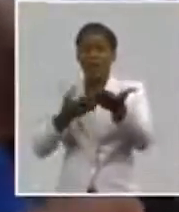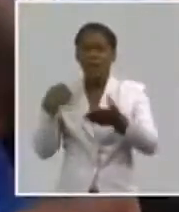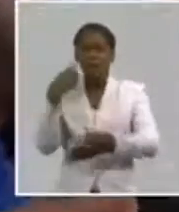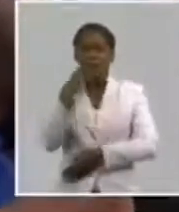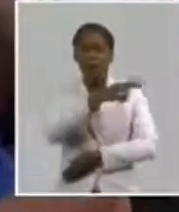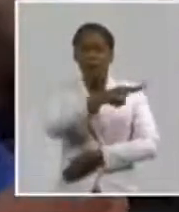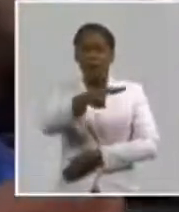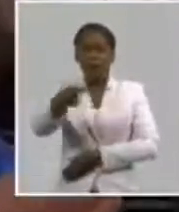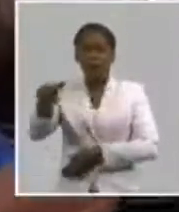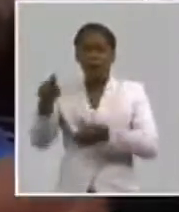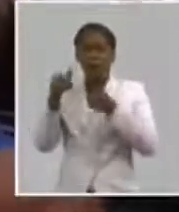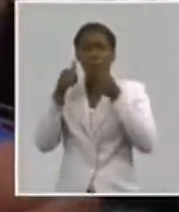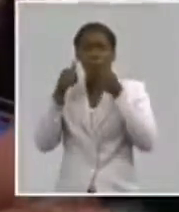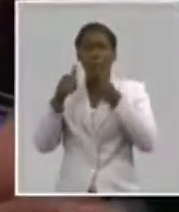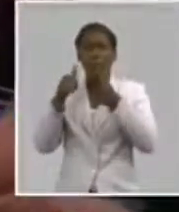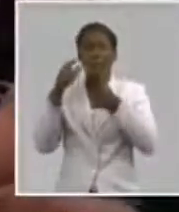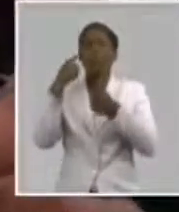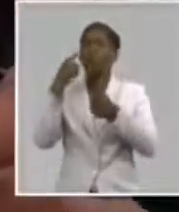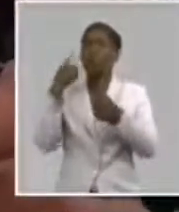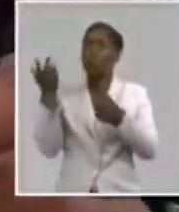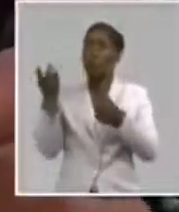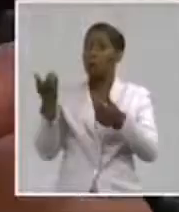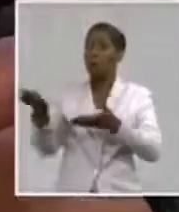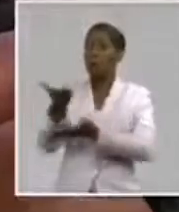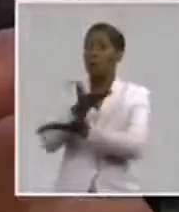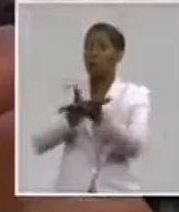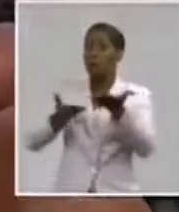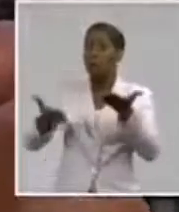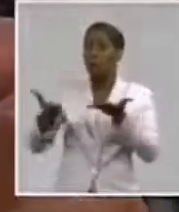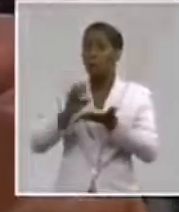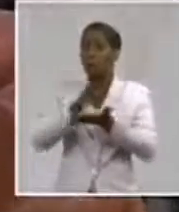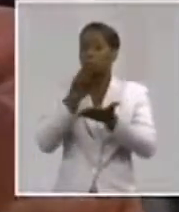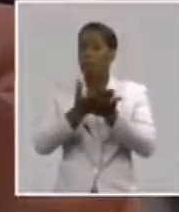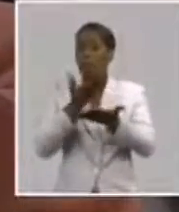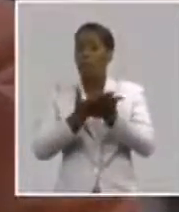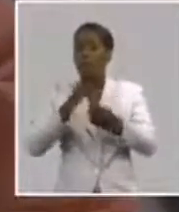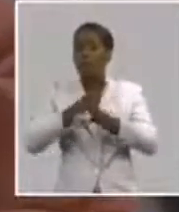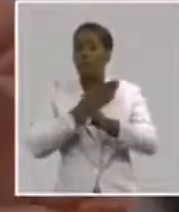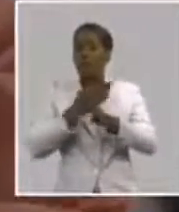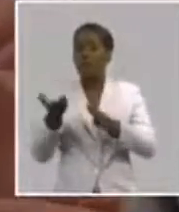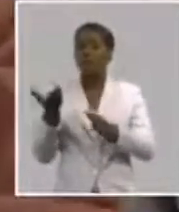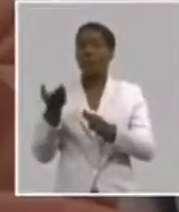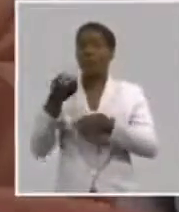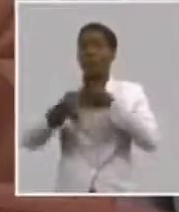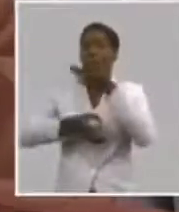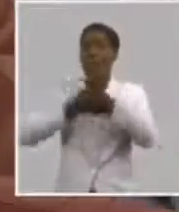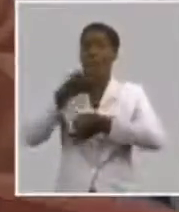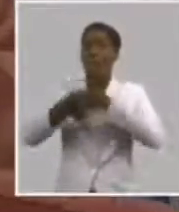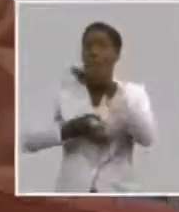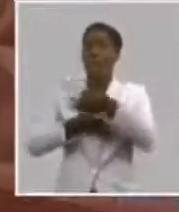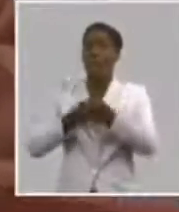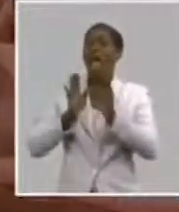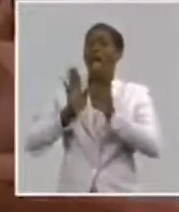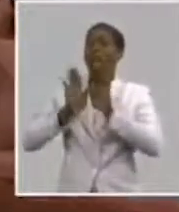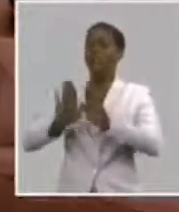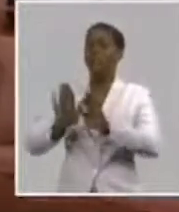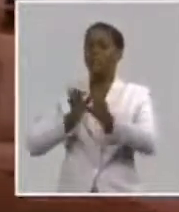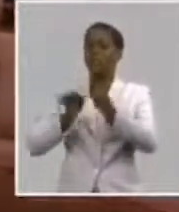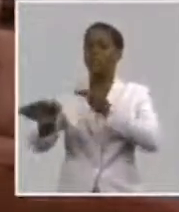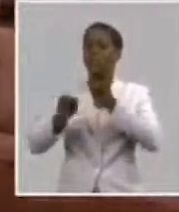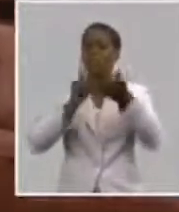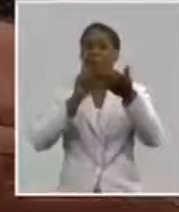Como parte de este debate, cuántas cosas interesantes se han aportado. Los cuadros tienen que tener modestia y tienen que ser humildes.